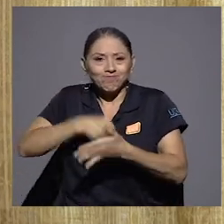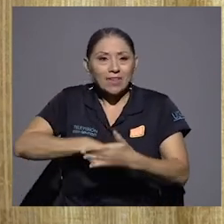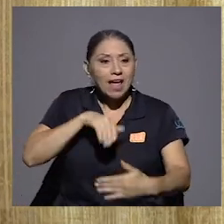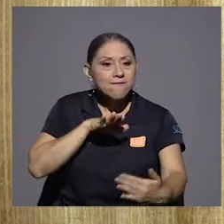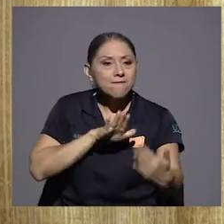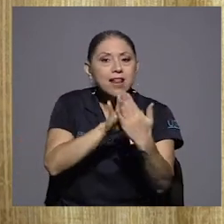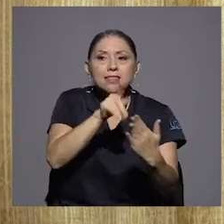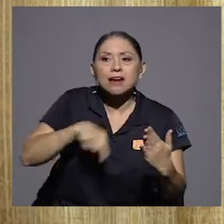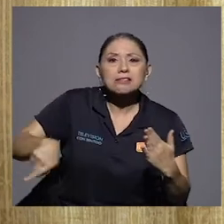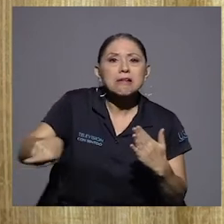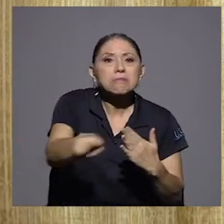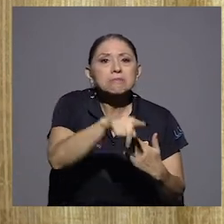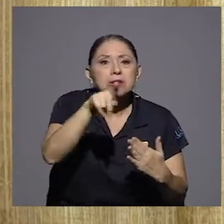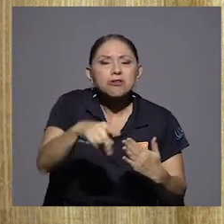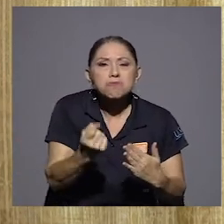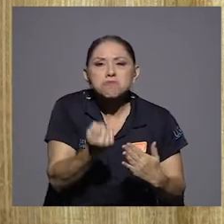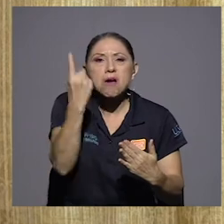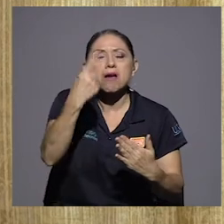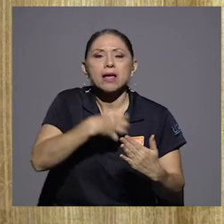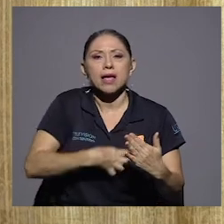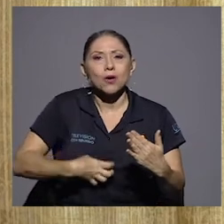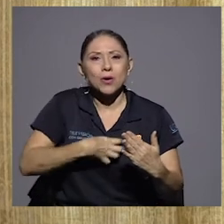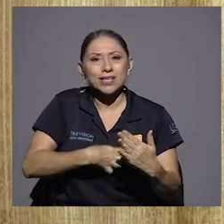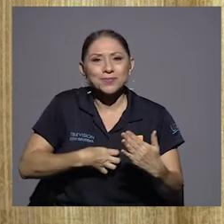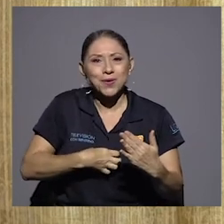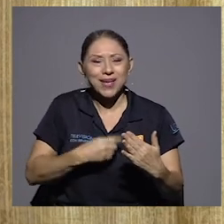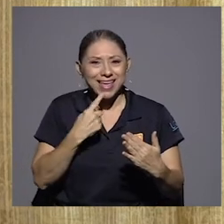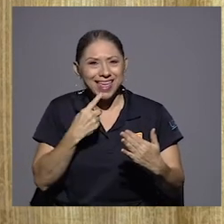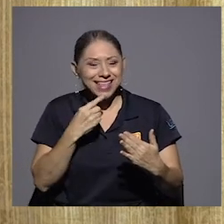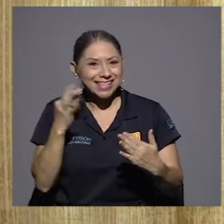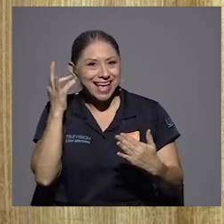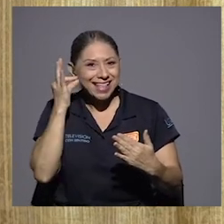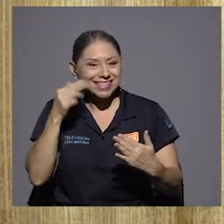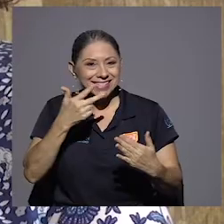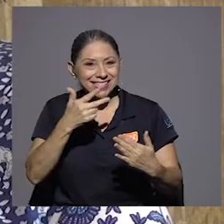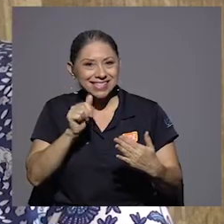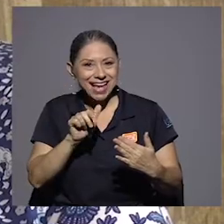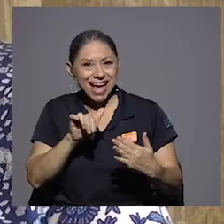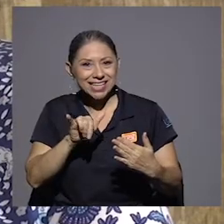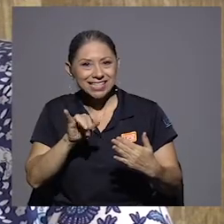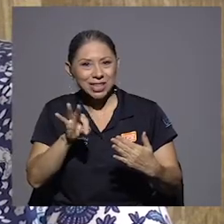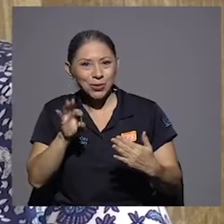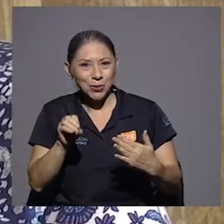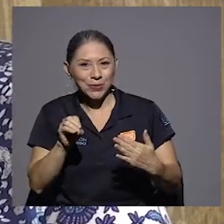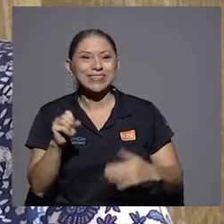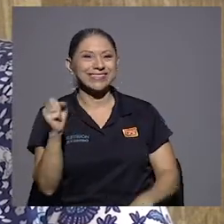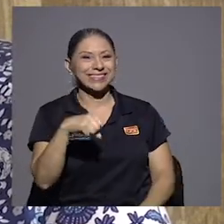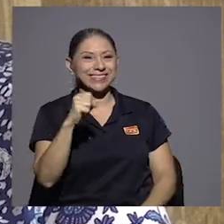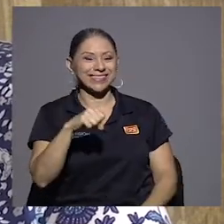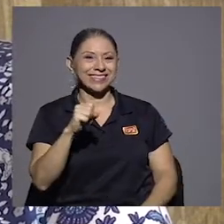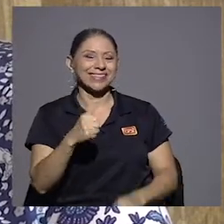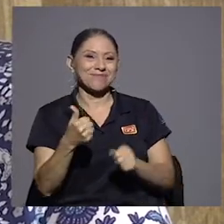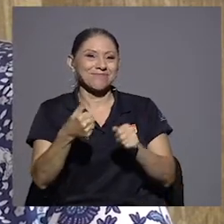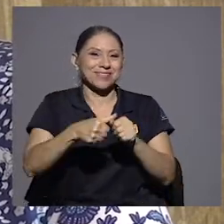egoísmo que decía doña doña Chayito Chayito exactamente